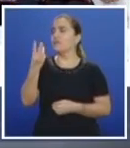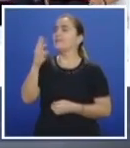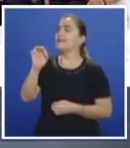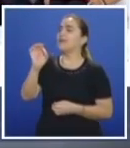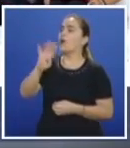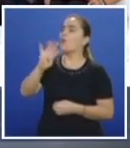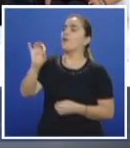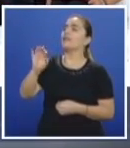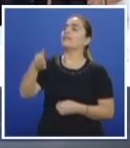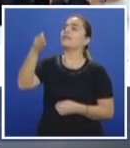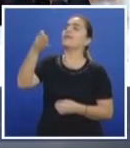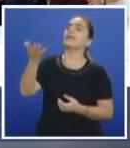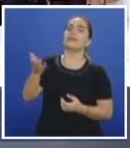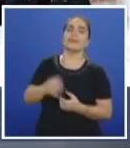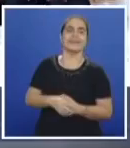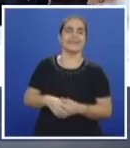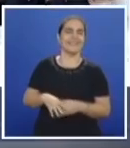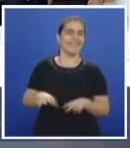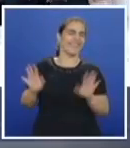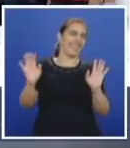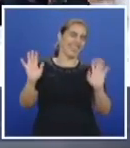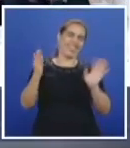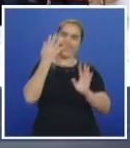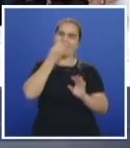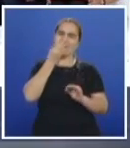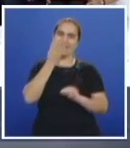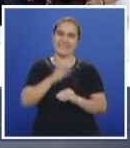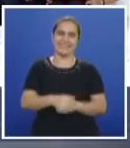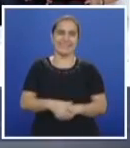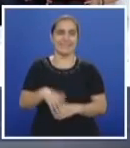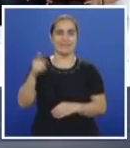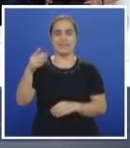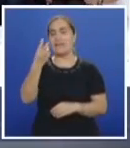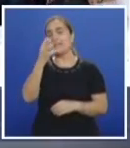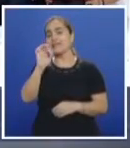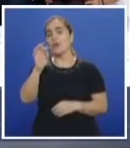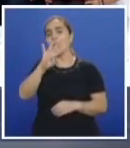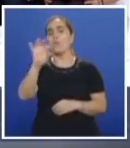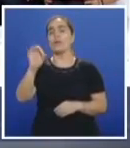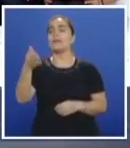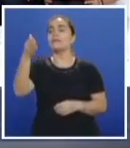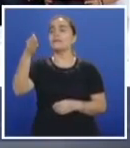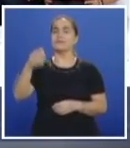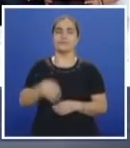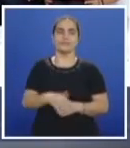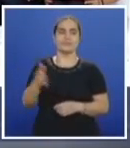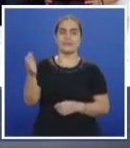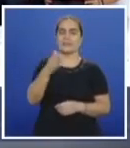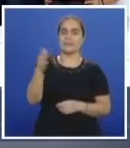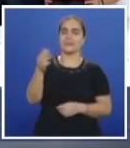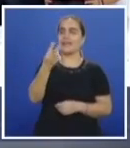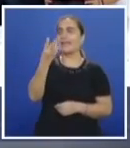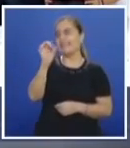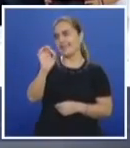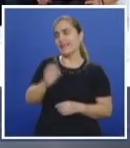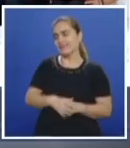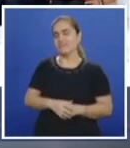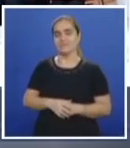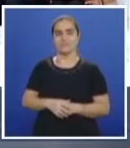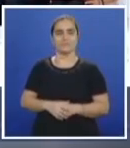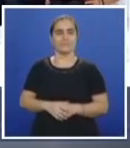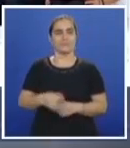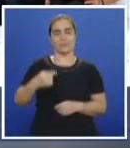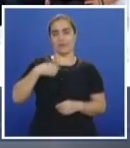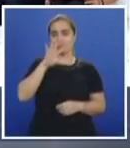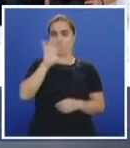o los 40. Está lindo. Pablo, diga si están los 30 o los 40, diga. Pero por ahí, por los 30, por los 30. O sea, aquí